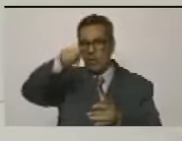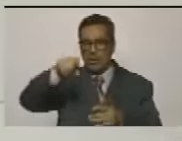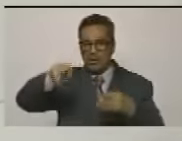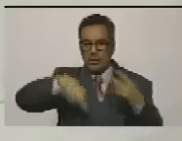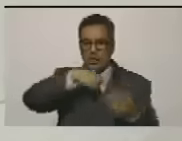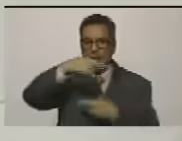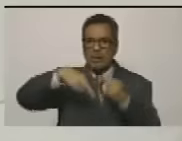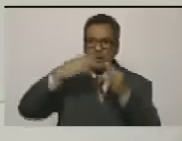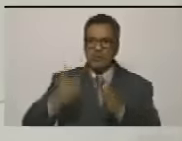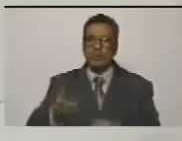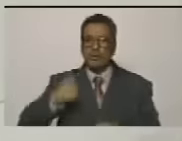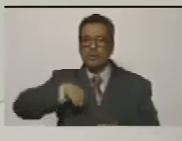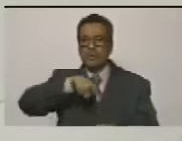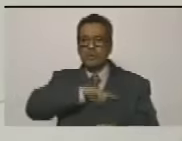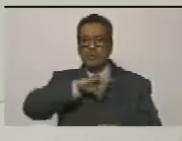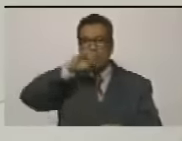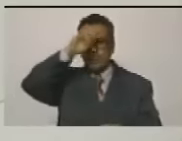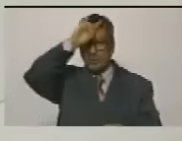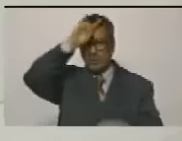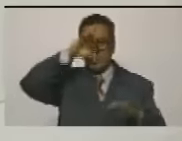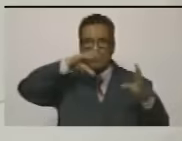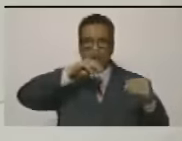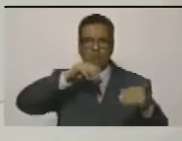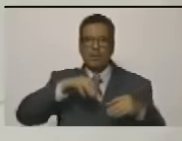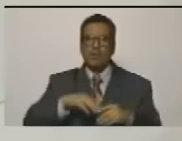revolucionarios hablamos con el diablo